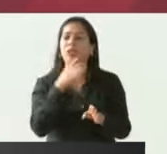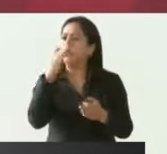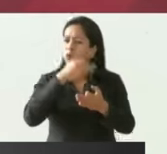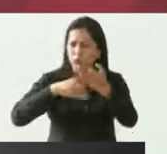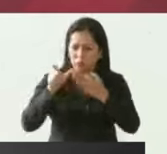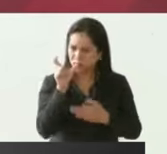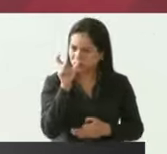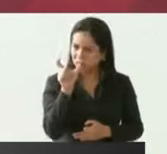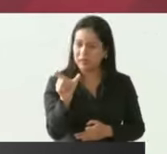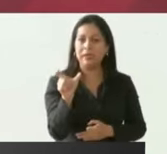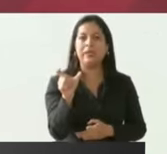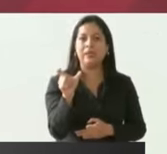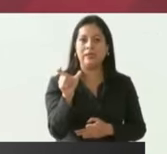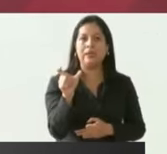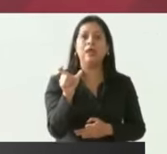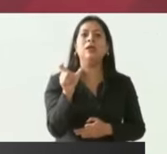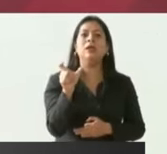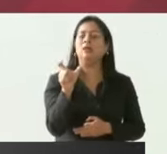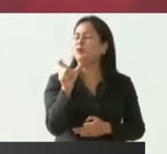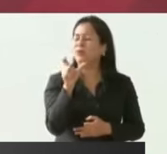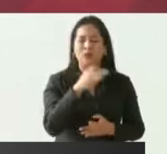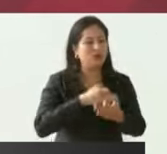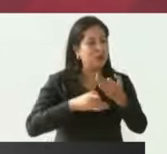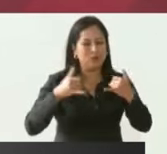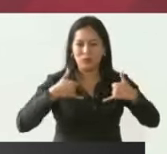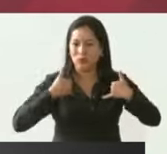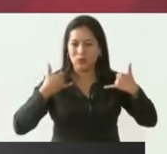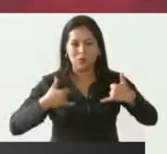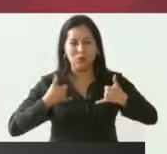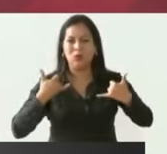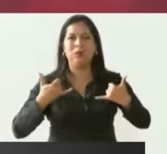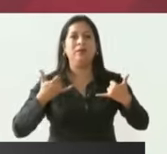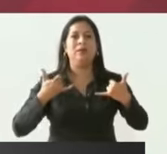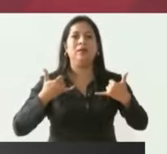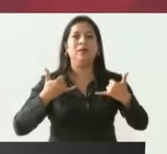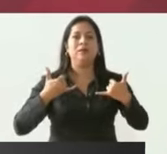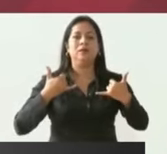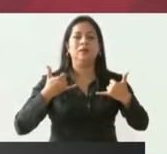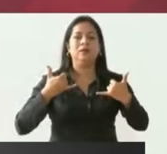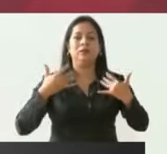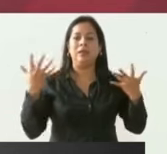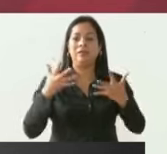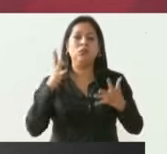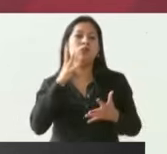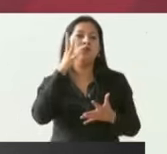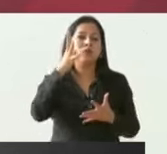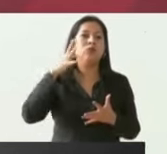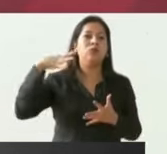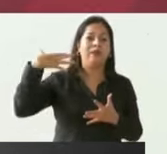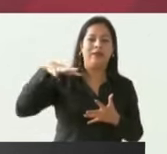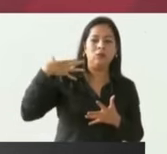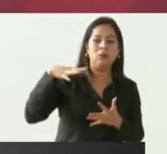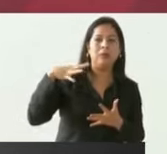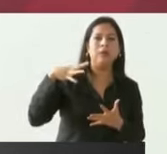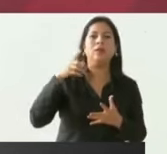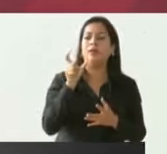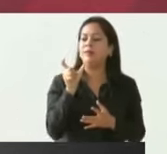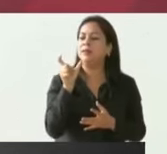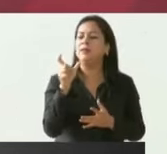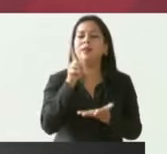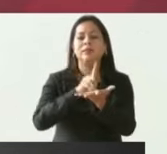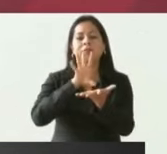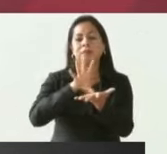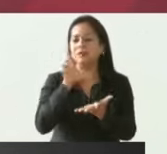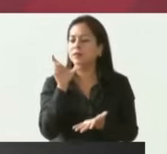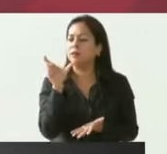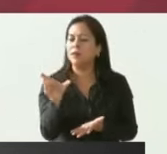un becario tiene su tarjeta un joven construyendo el futuro su tarjeta el adulto mayor su tarjeta discapacitado